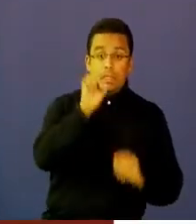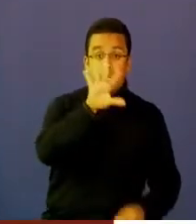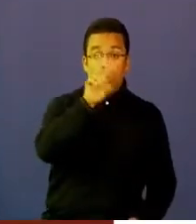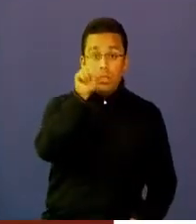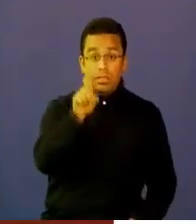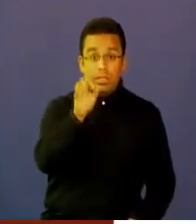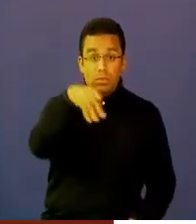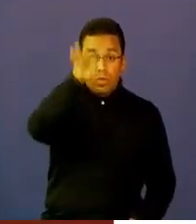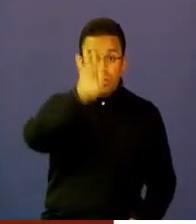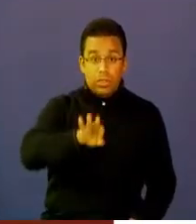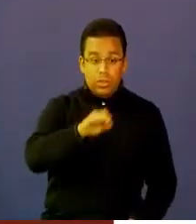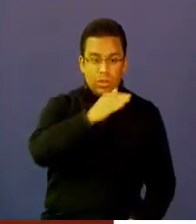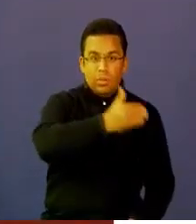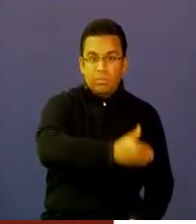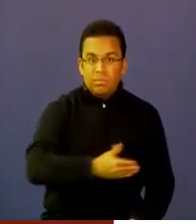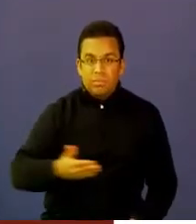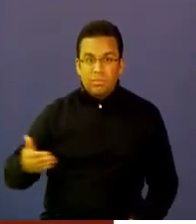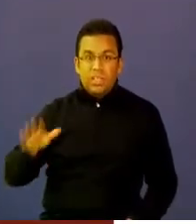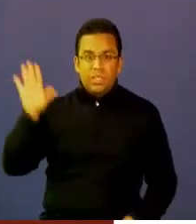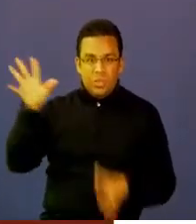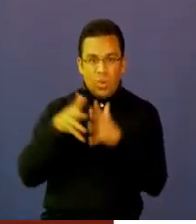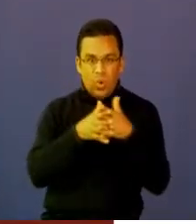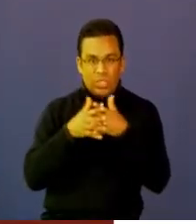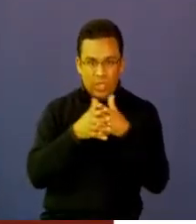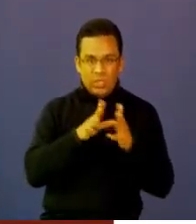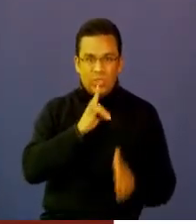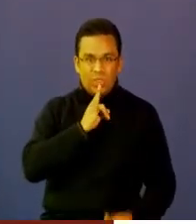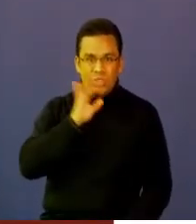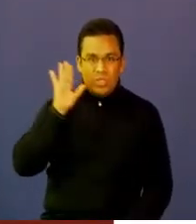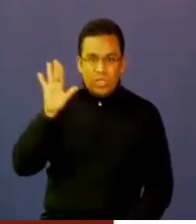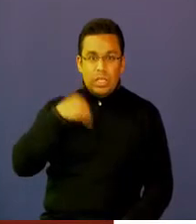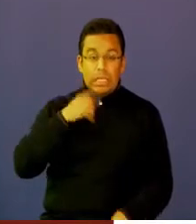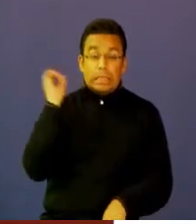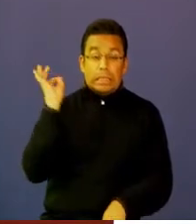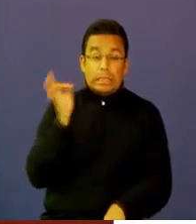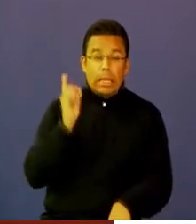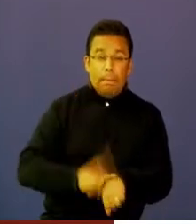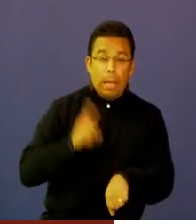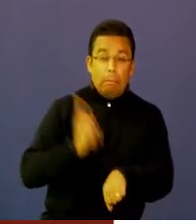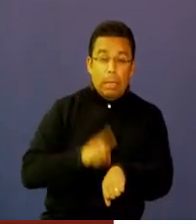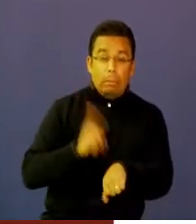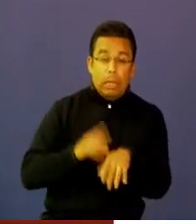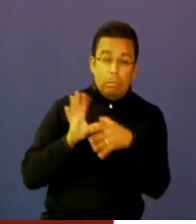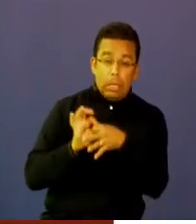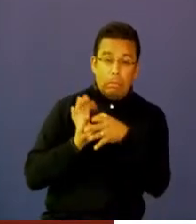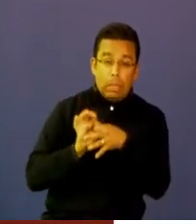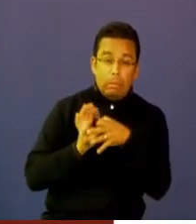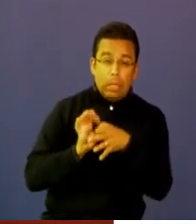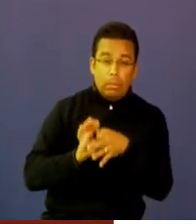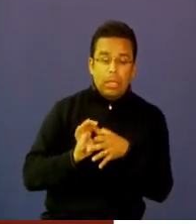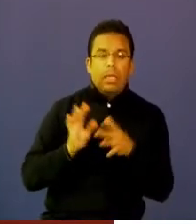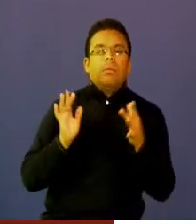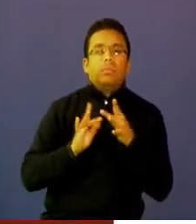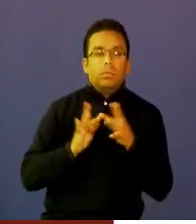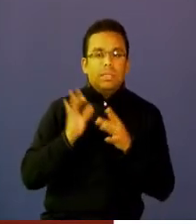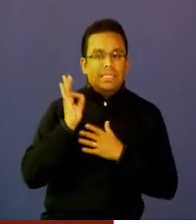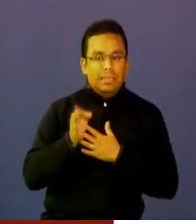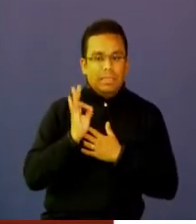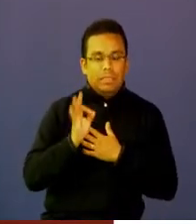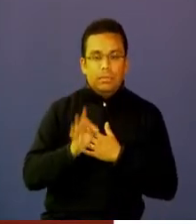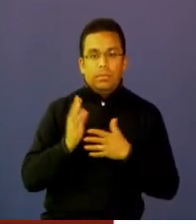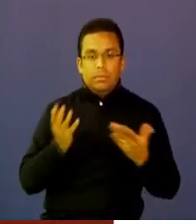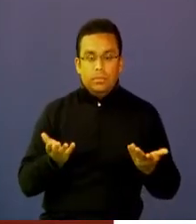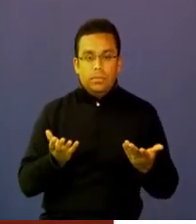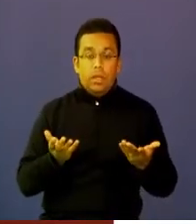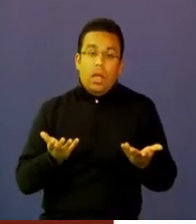de los niños en Estados Unidos está, aunque no está todo el tiempo conectado, sí se conecta varias veces al día. Esto quiere decir que